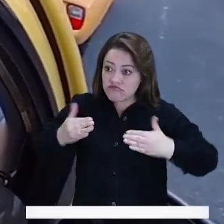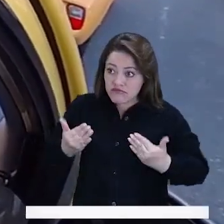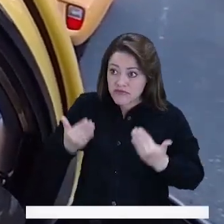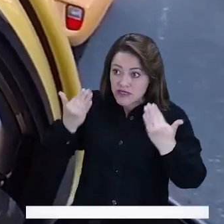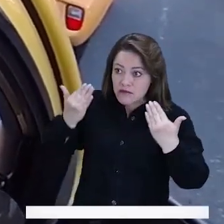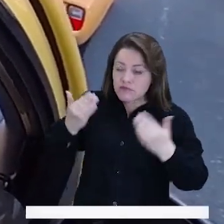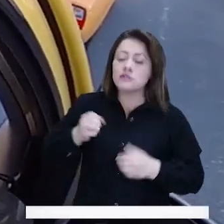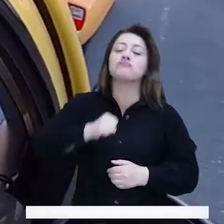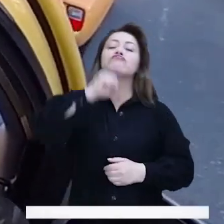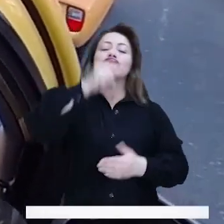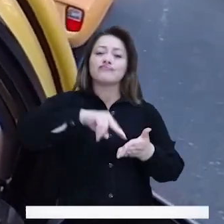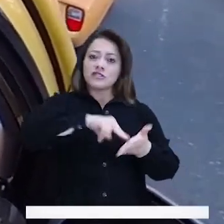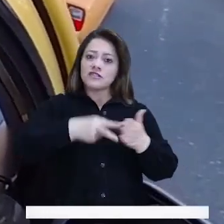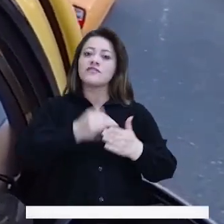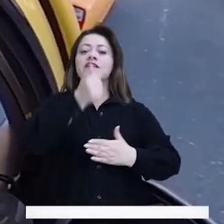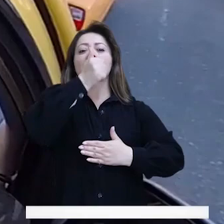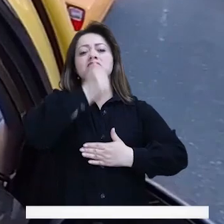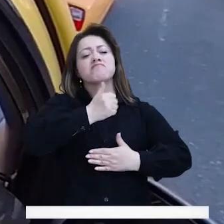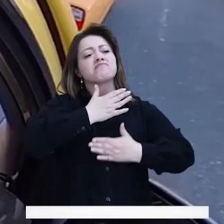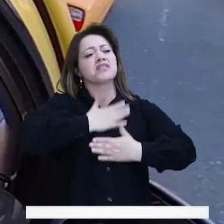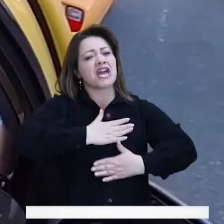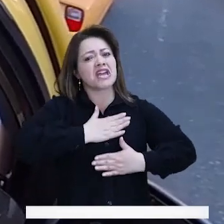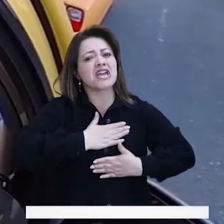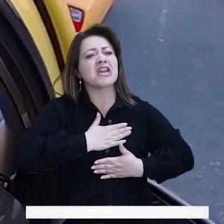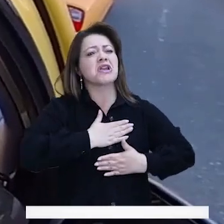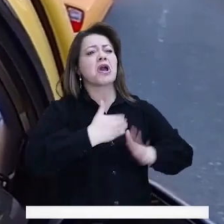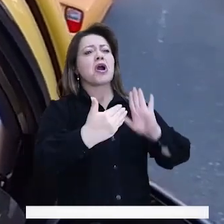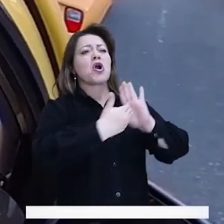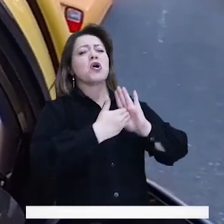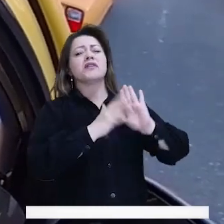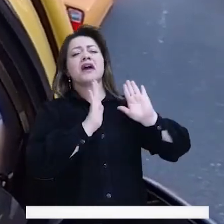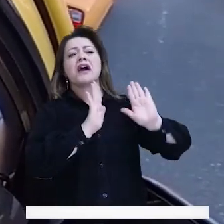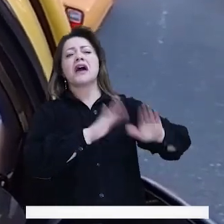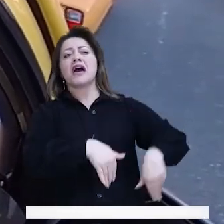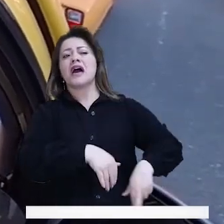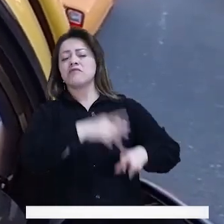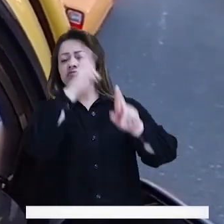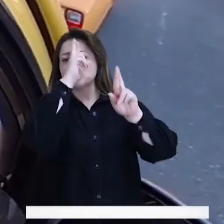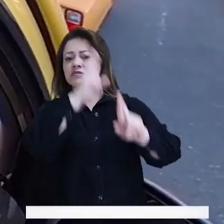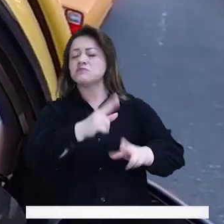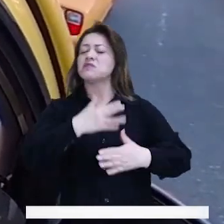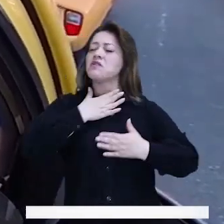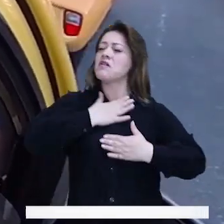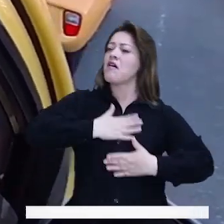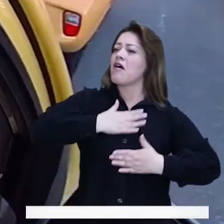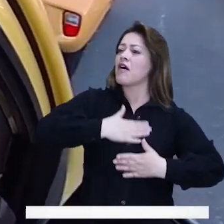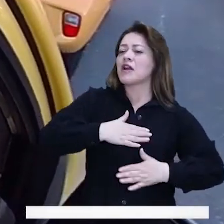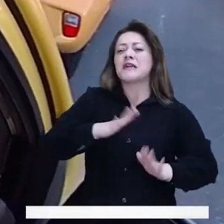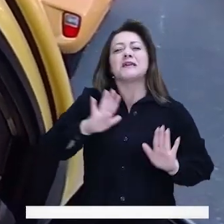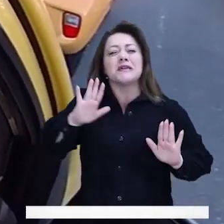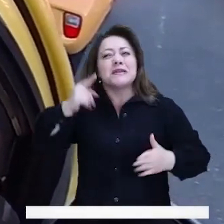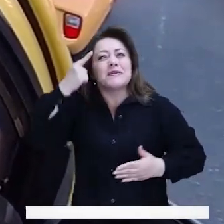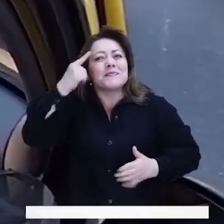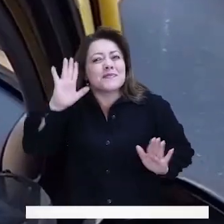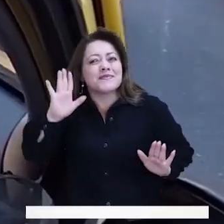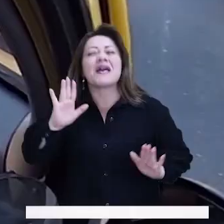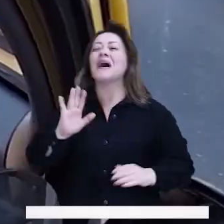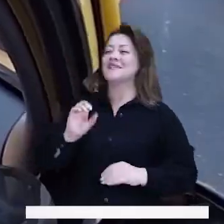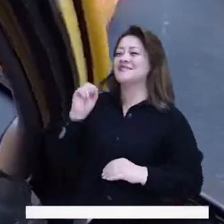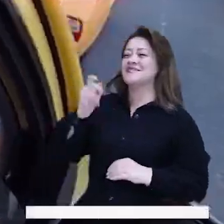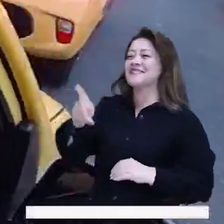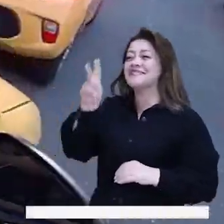como actuar pacíficamente. Si el señor me gusta la pelea, yo no le peleo. Y cogerla suave, como decimos lo que me quiere.